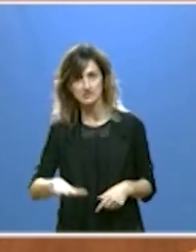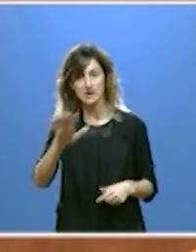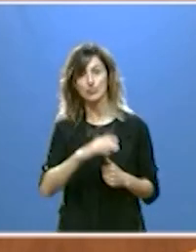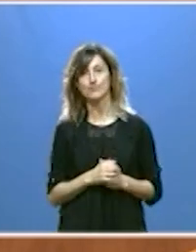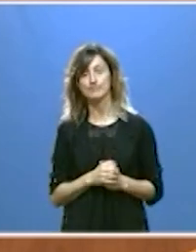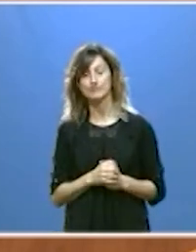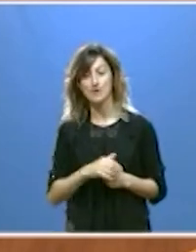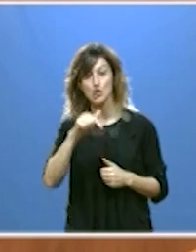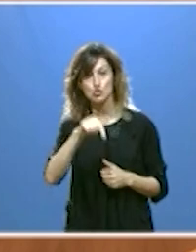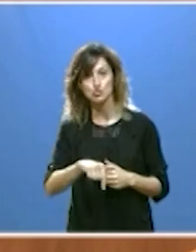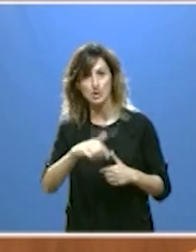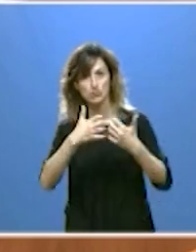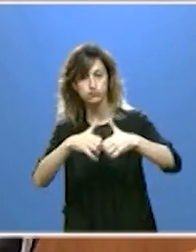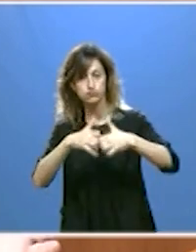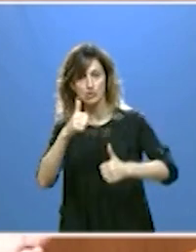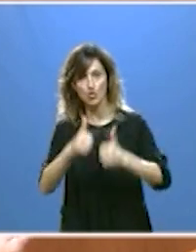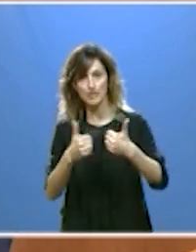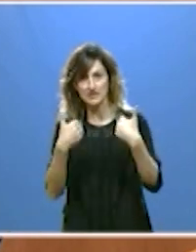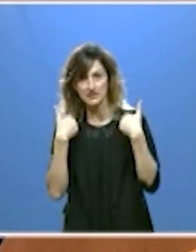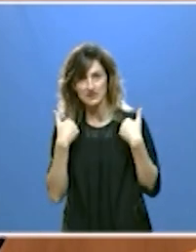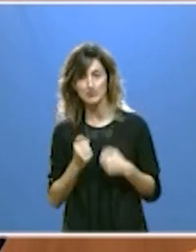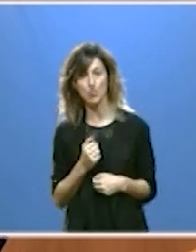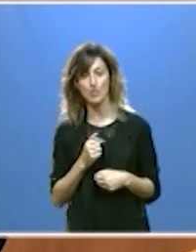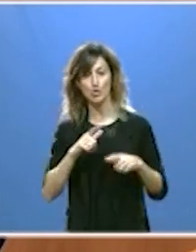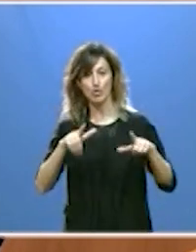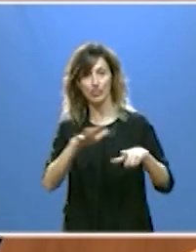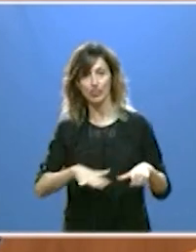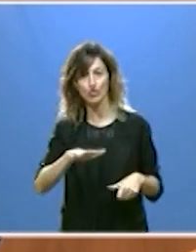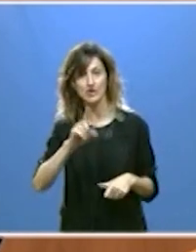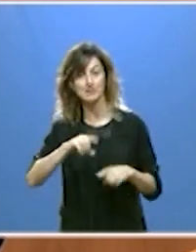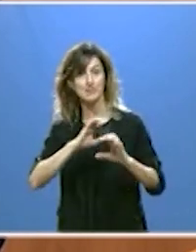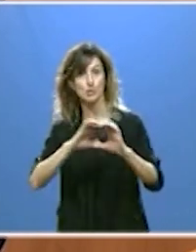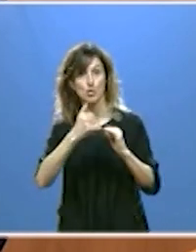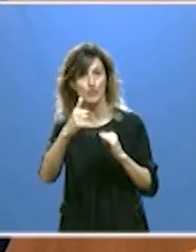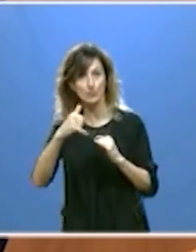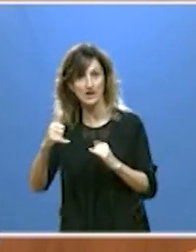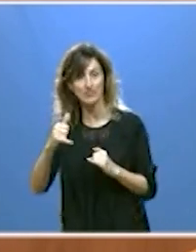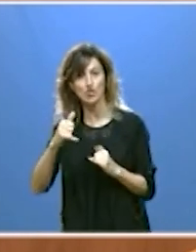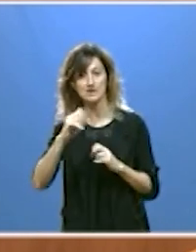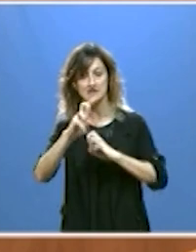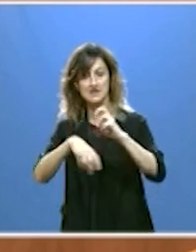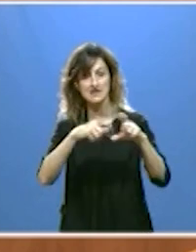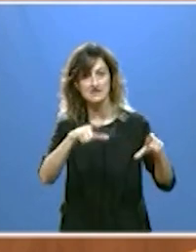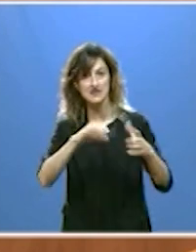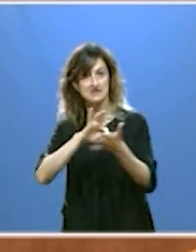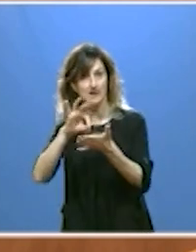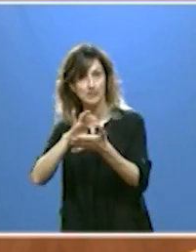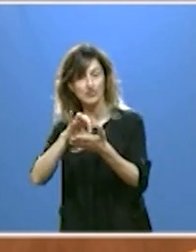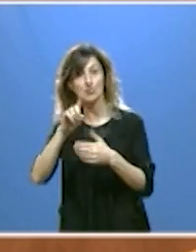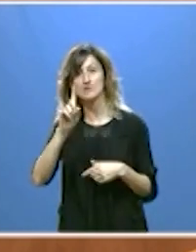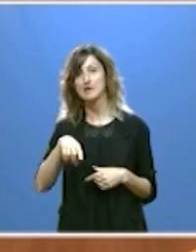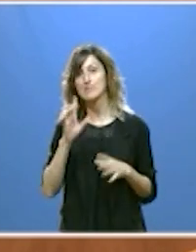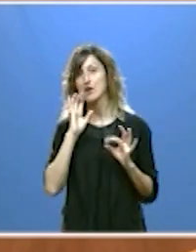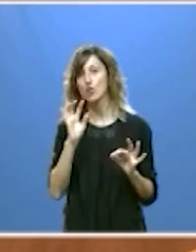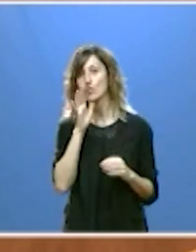suelo industrial competitivo por ubicación también por comunicaciones por instalaciones por servicios y por supuesto